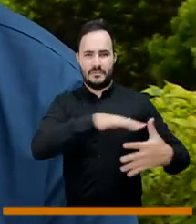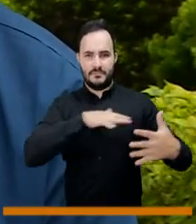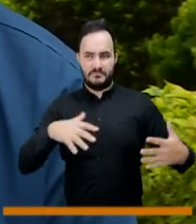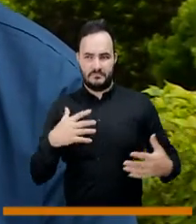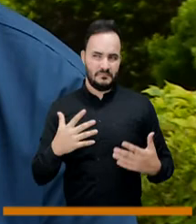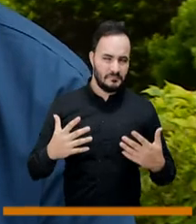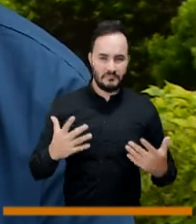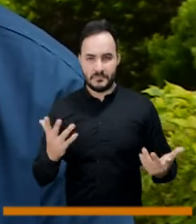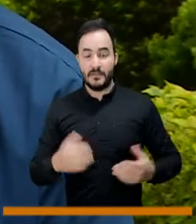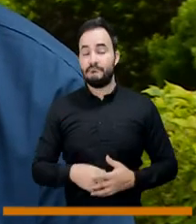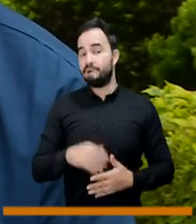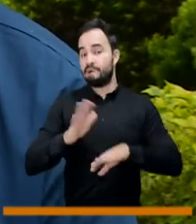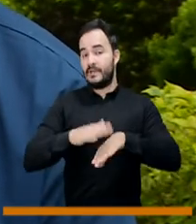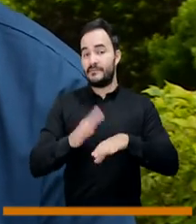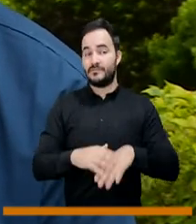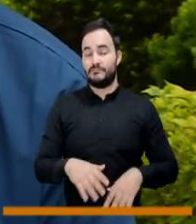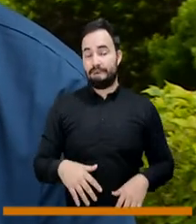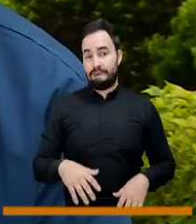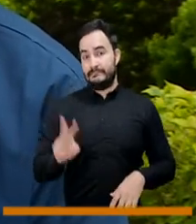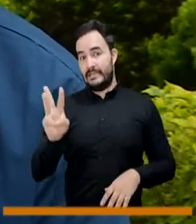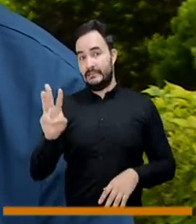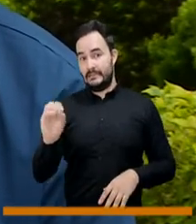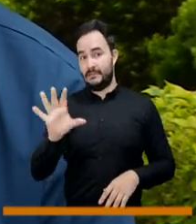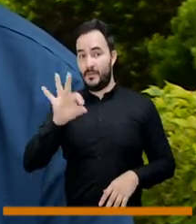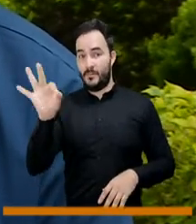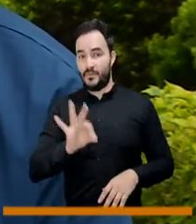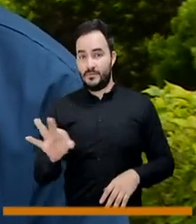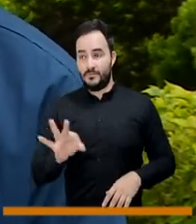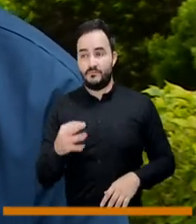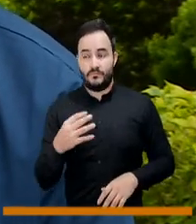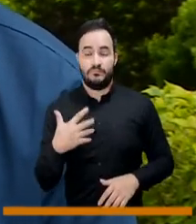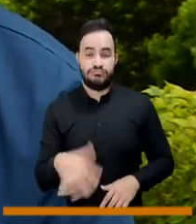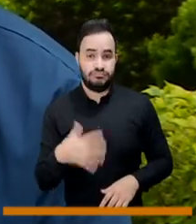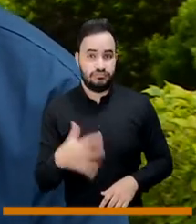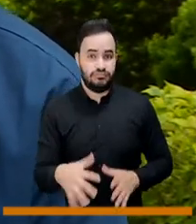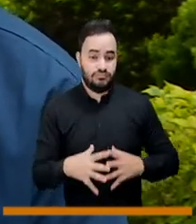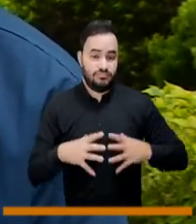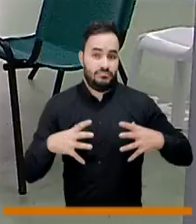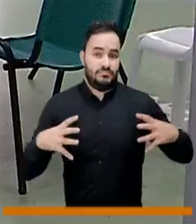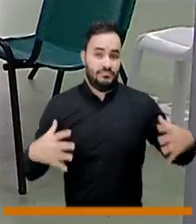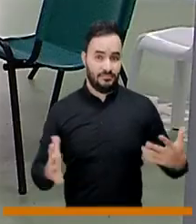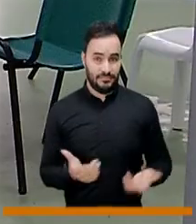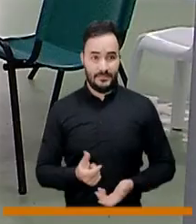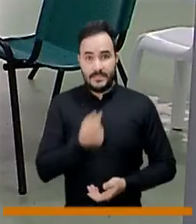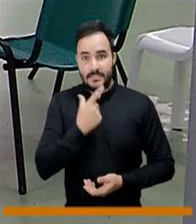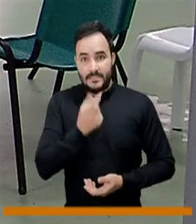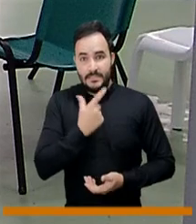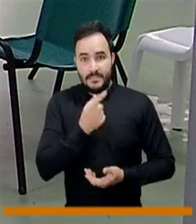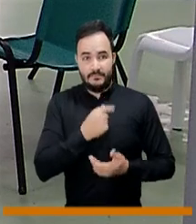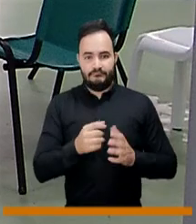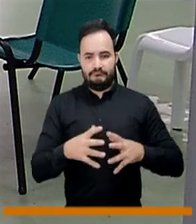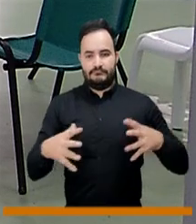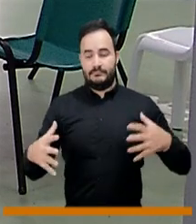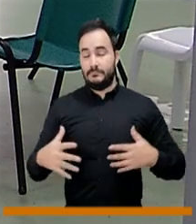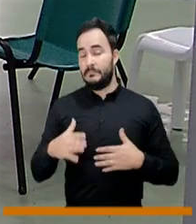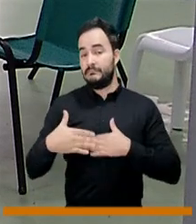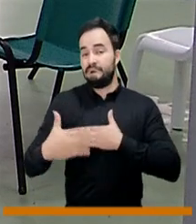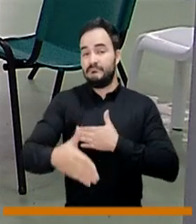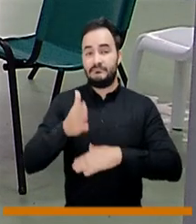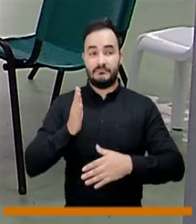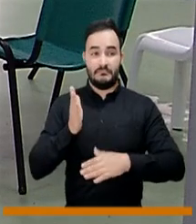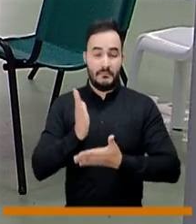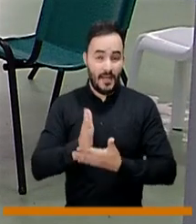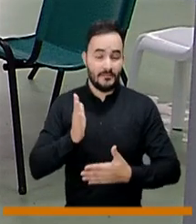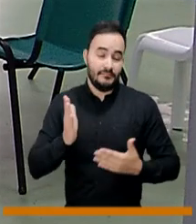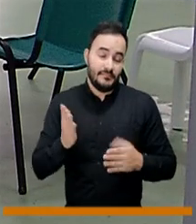Créeme que tener una sociedad tan medicalizada en términos de salud mental puede ser problemático. También por el